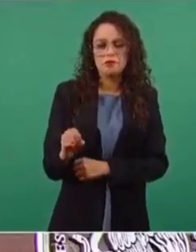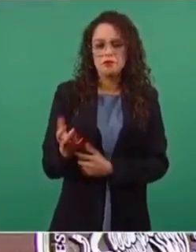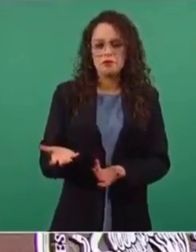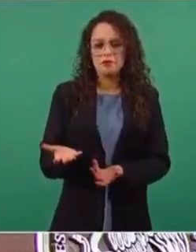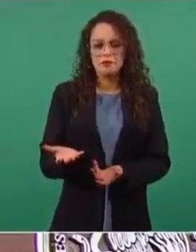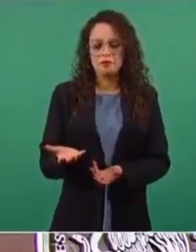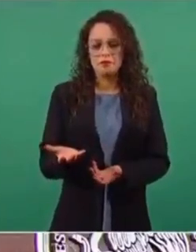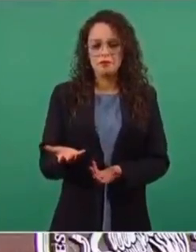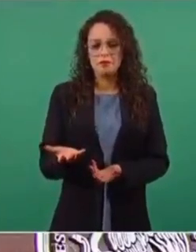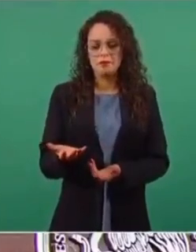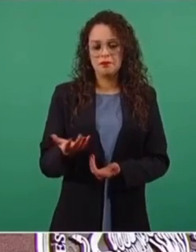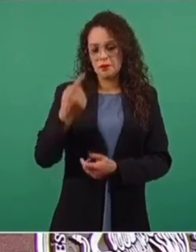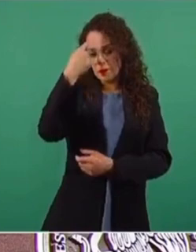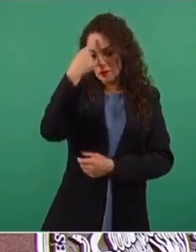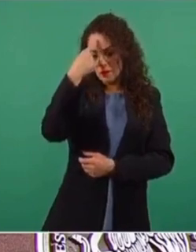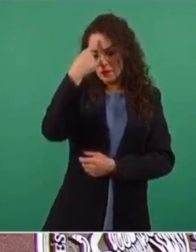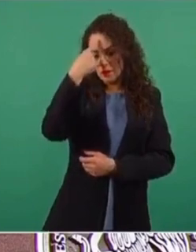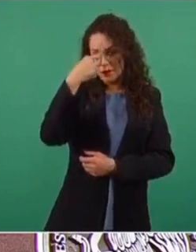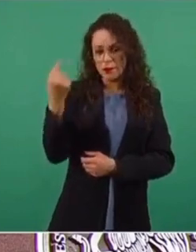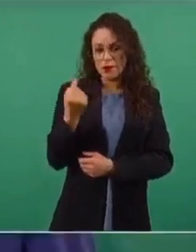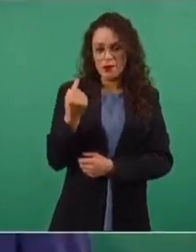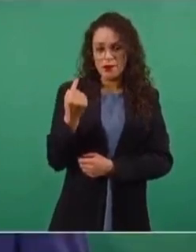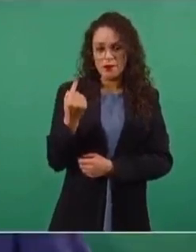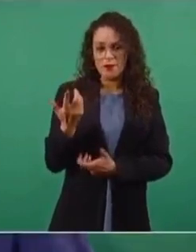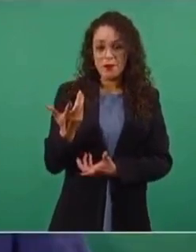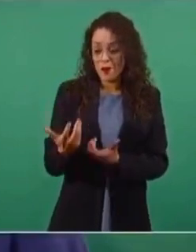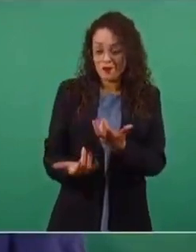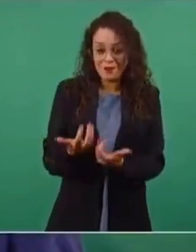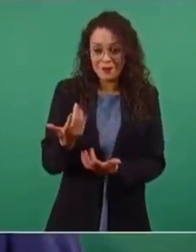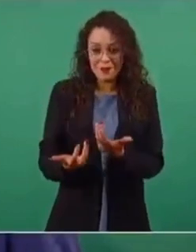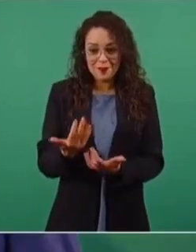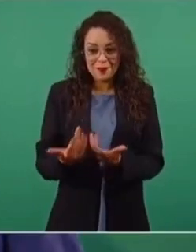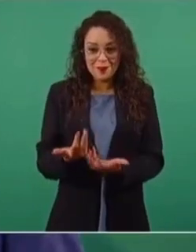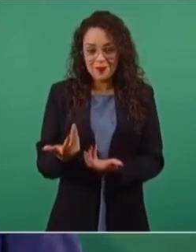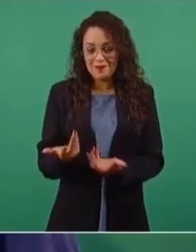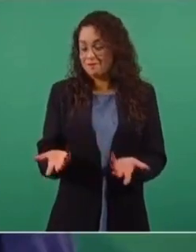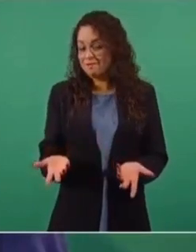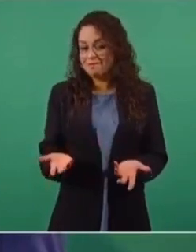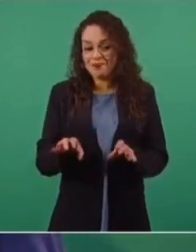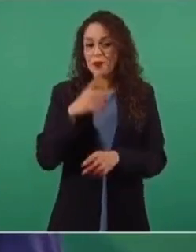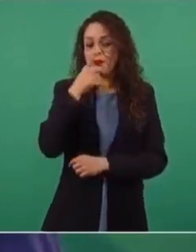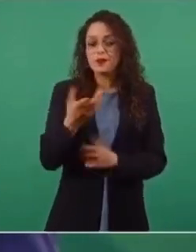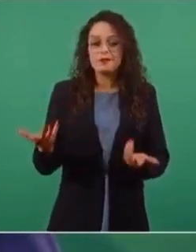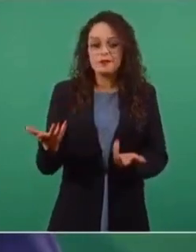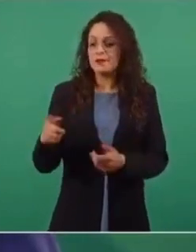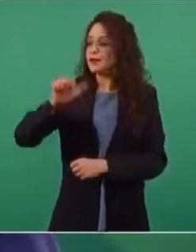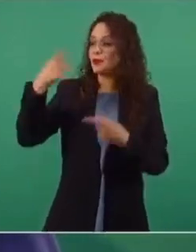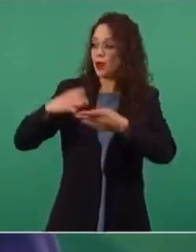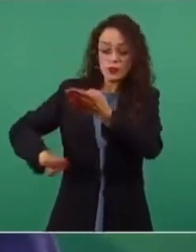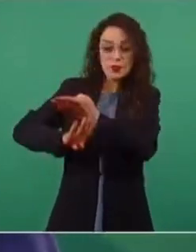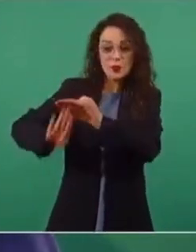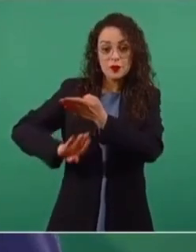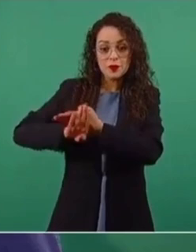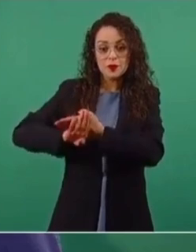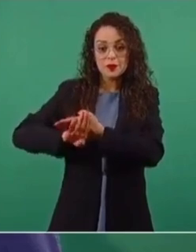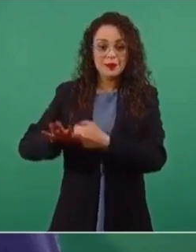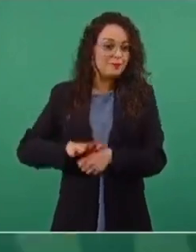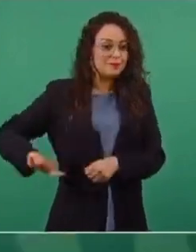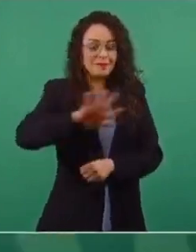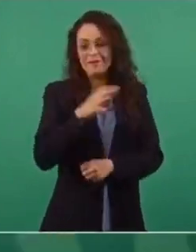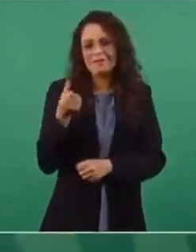las fogatas de nuestros adversarios en los medios